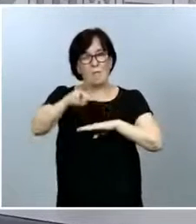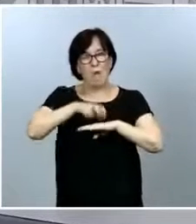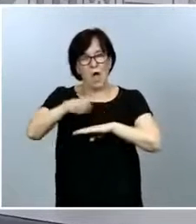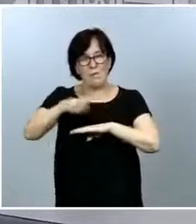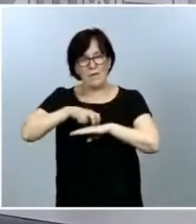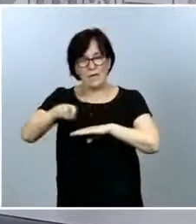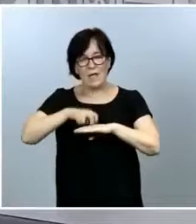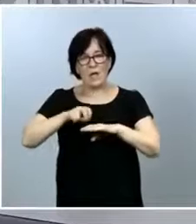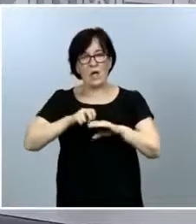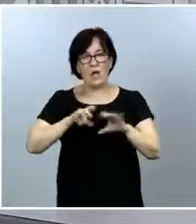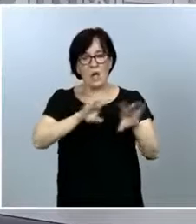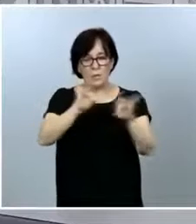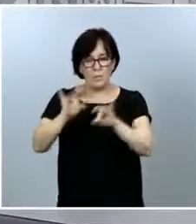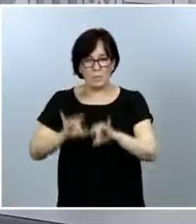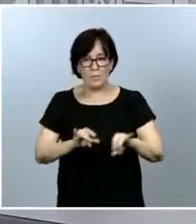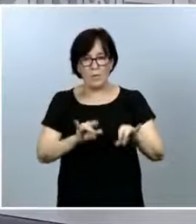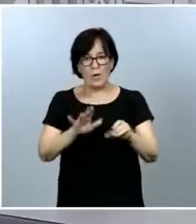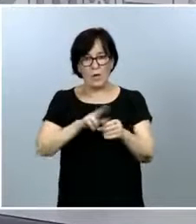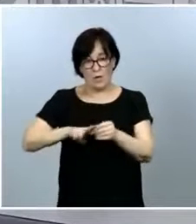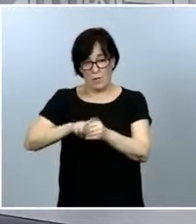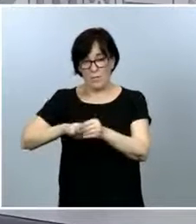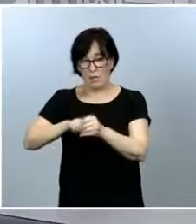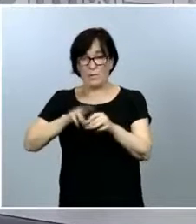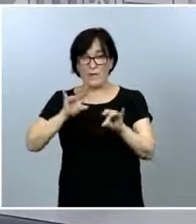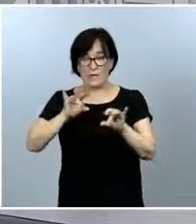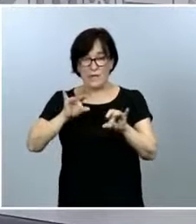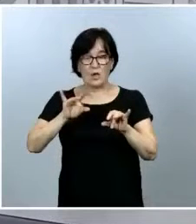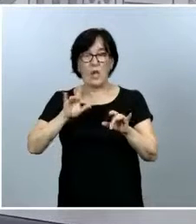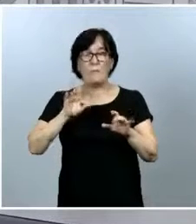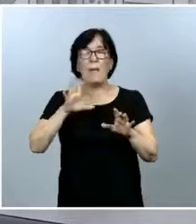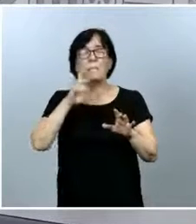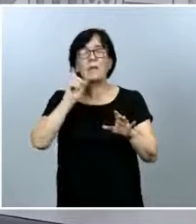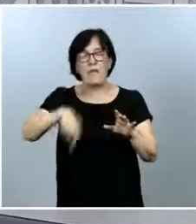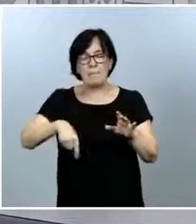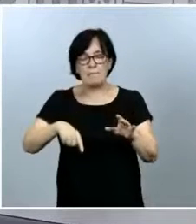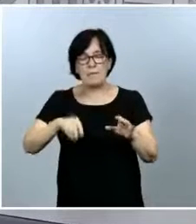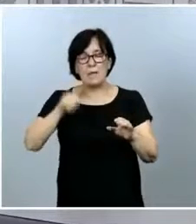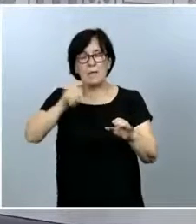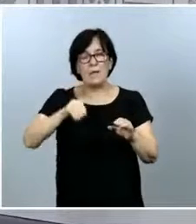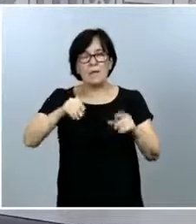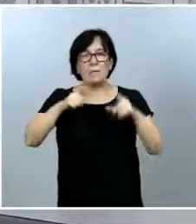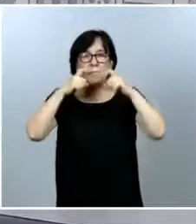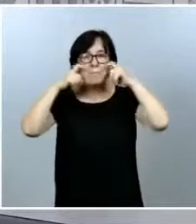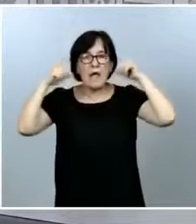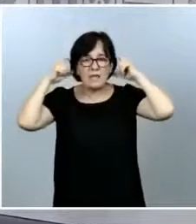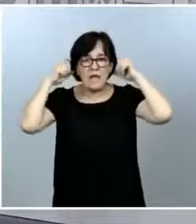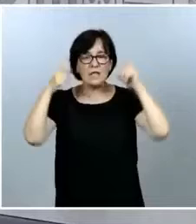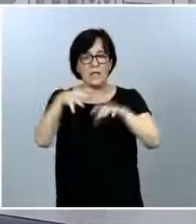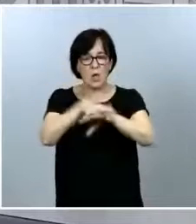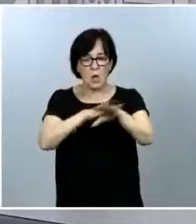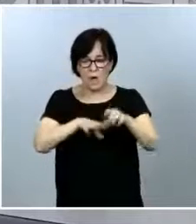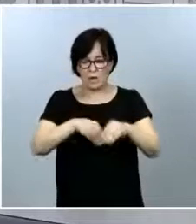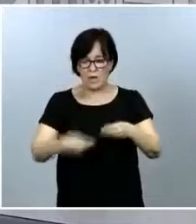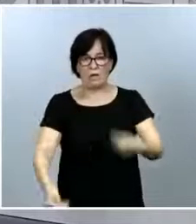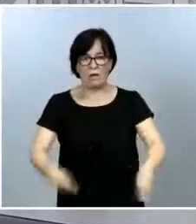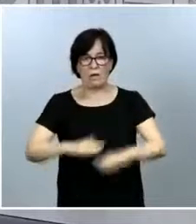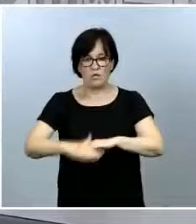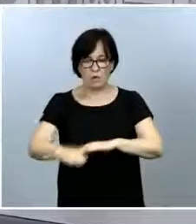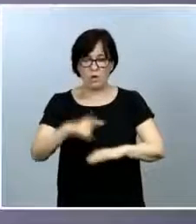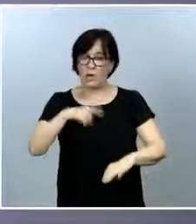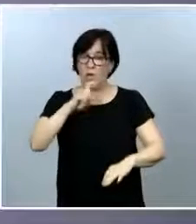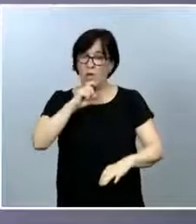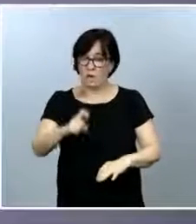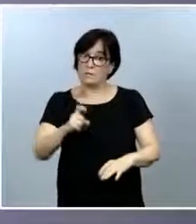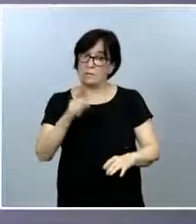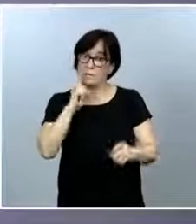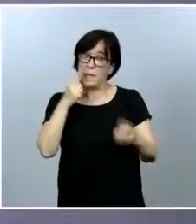provincias y territorios, que acaba usted de responder, pero le pregunta además por las mascarillas y guantes por el suelo, ¿pueden recordar el peligro